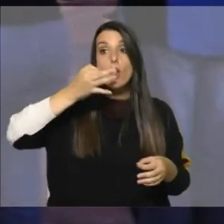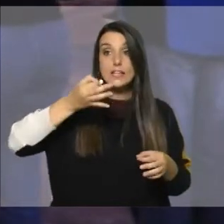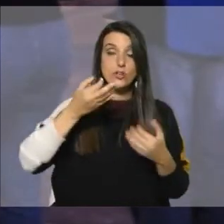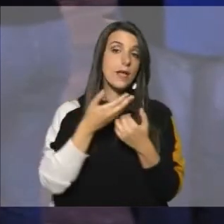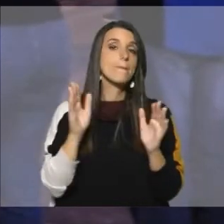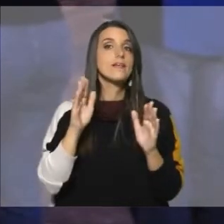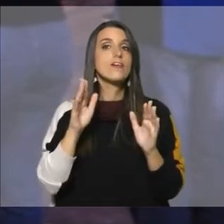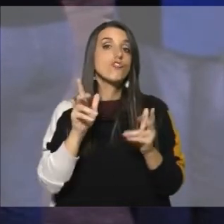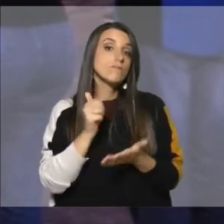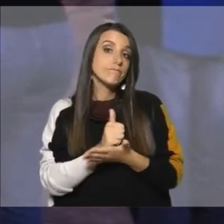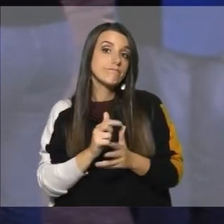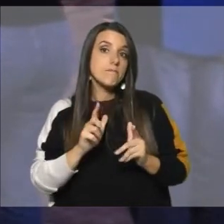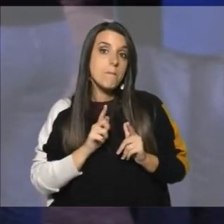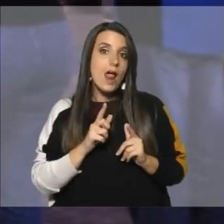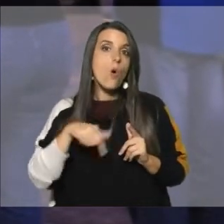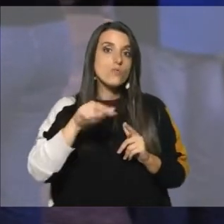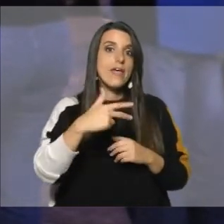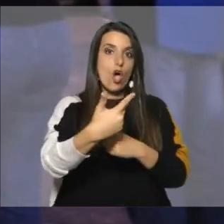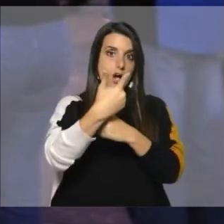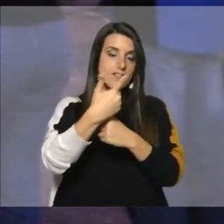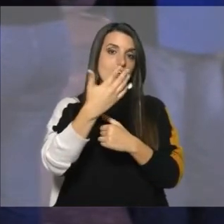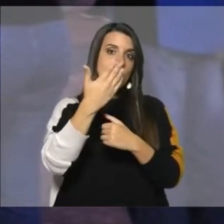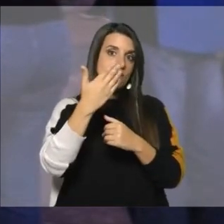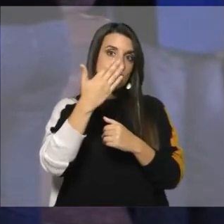quedaremos disponibles para ustedes, para un nuevo contacto cuando ustedes dispongan.